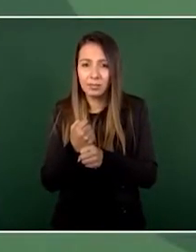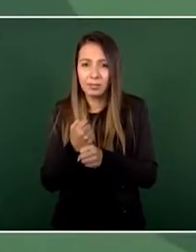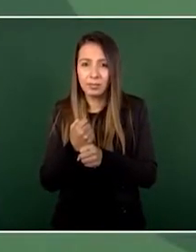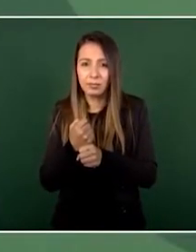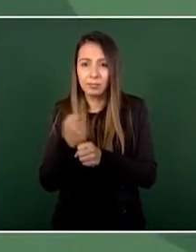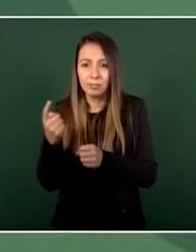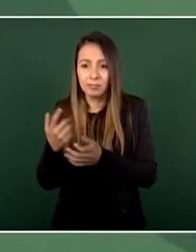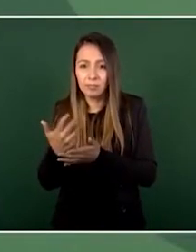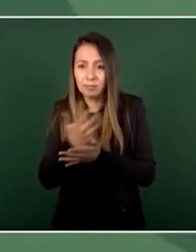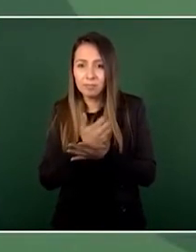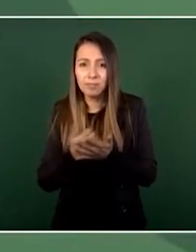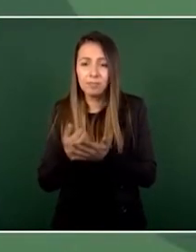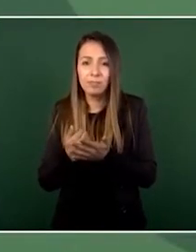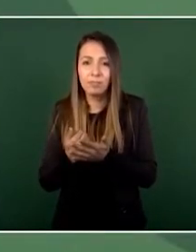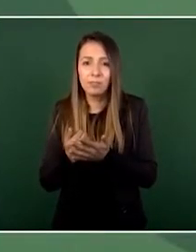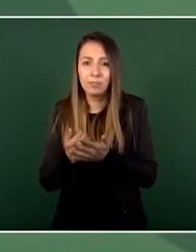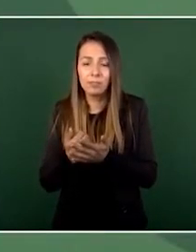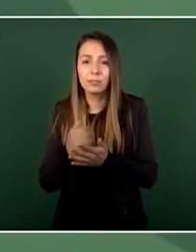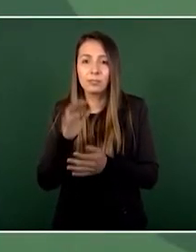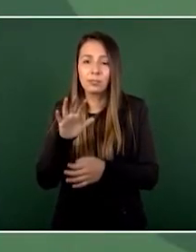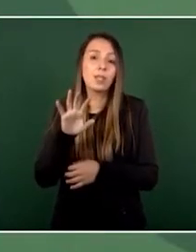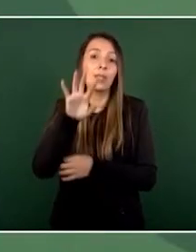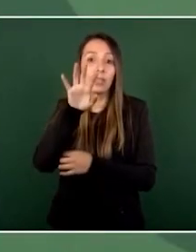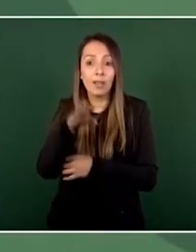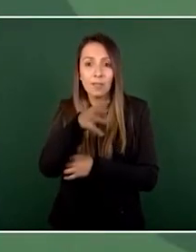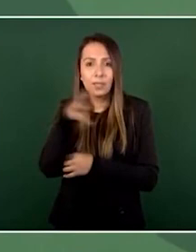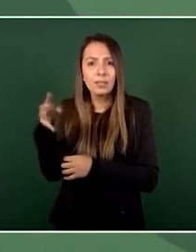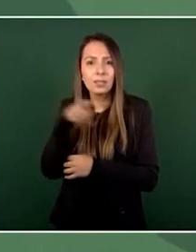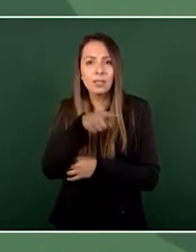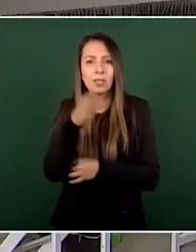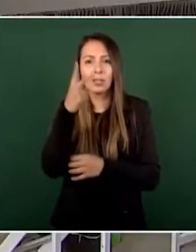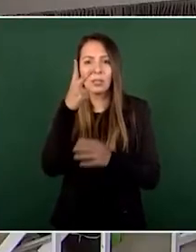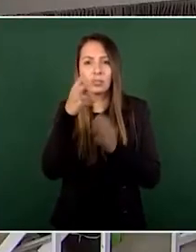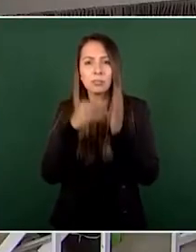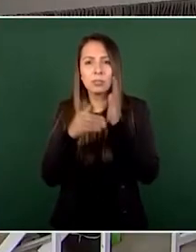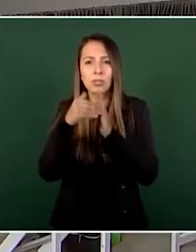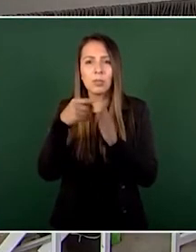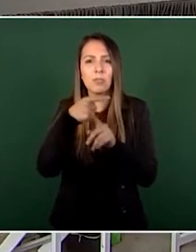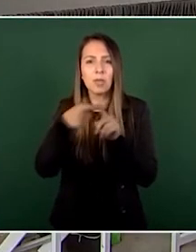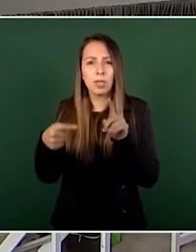de televisa sólo son dos millones y medio